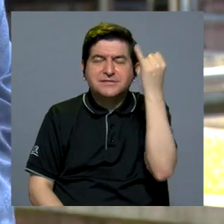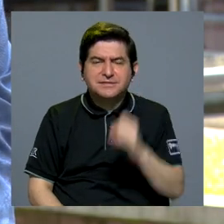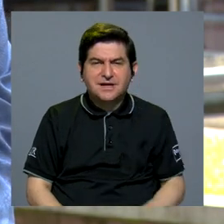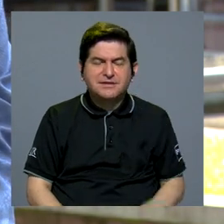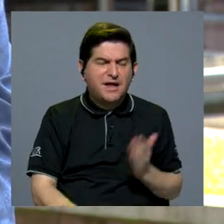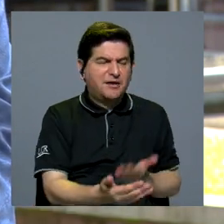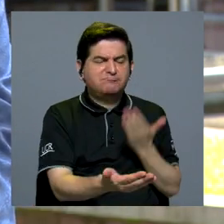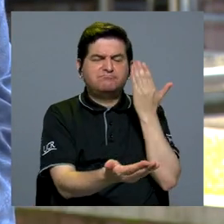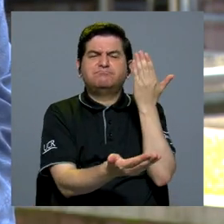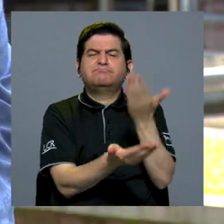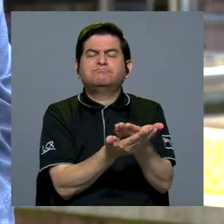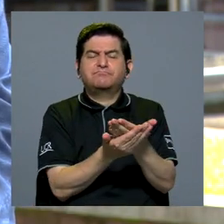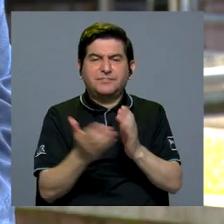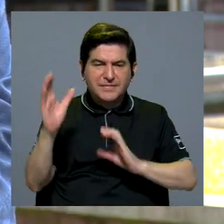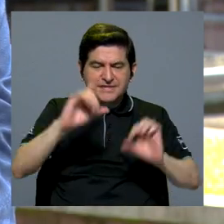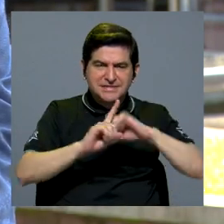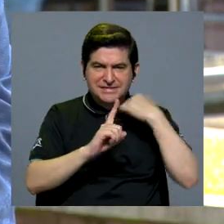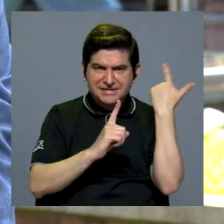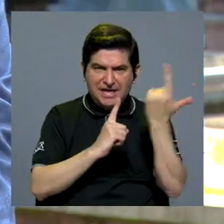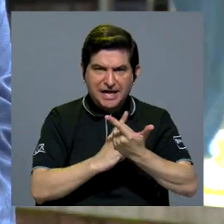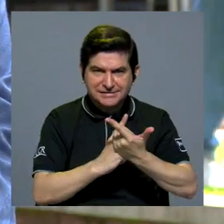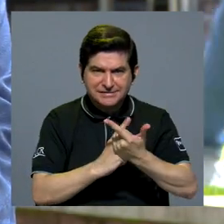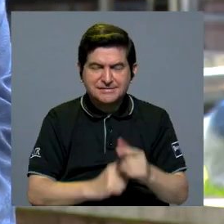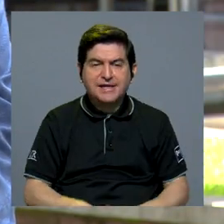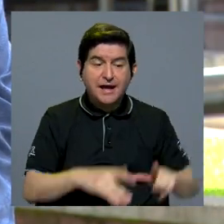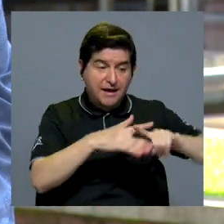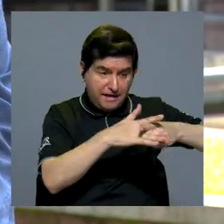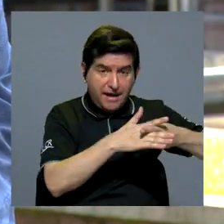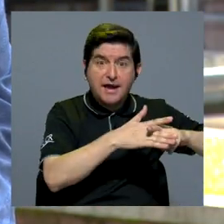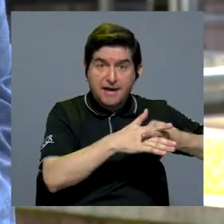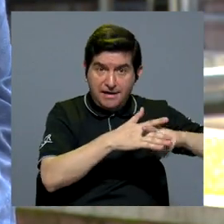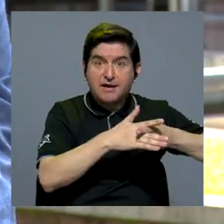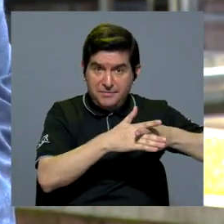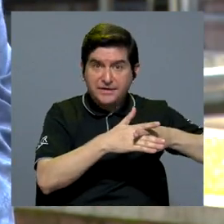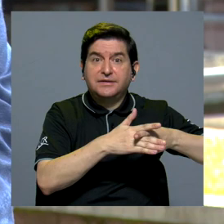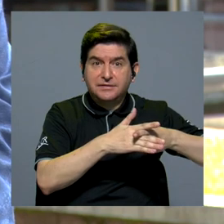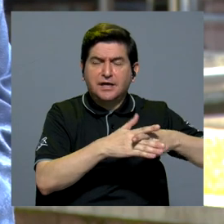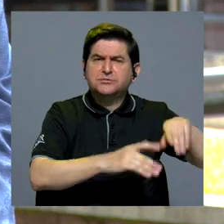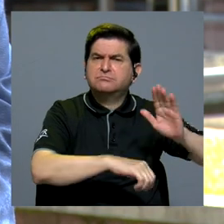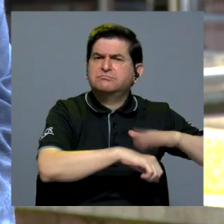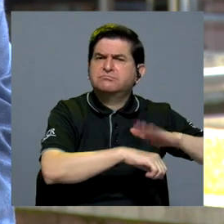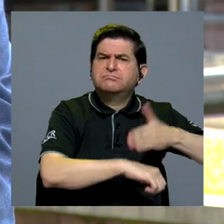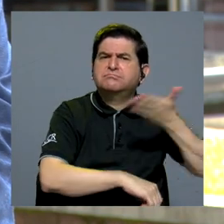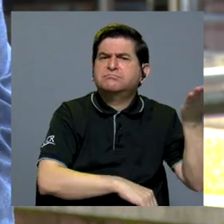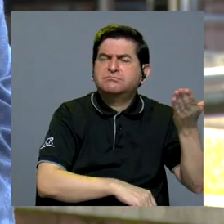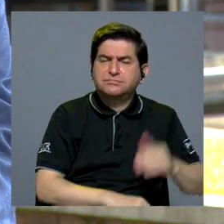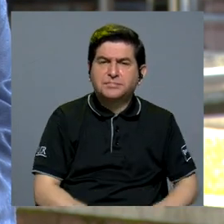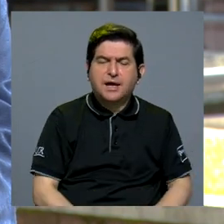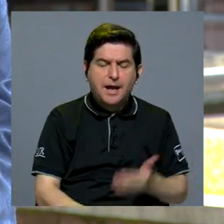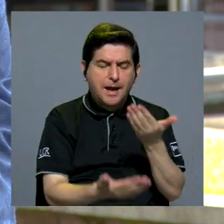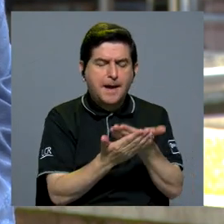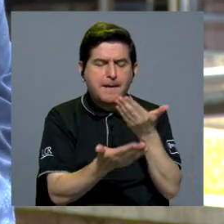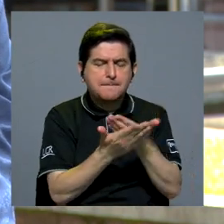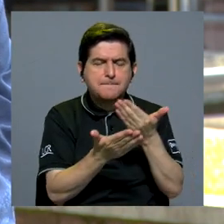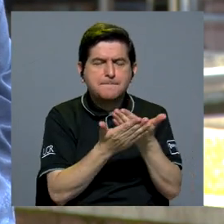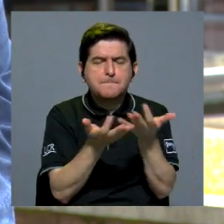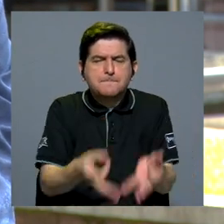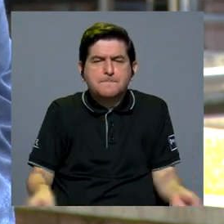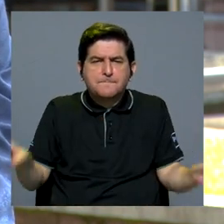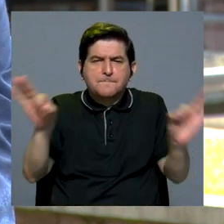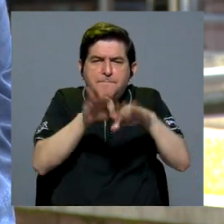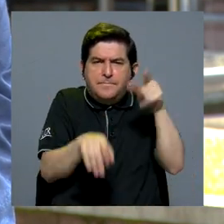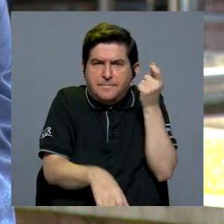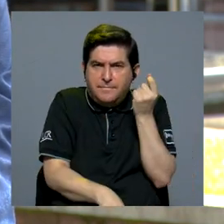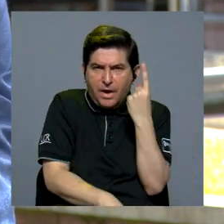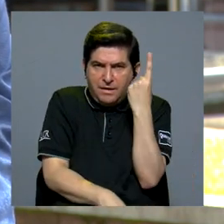lo que se plantea es que las ciencias sociales son herramientas que brindan evidencia fundamental para